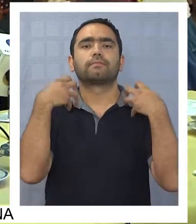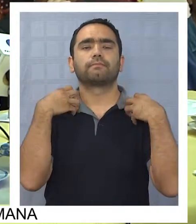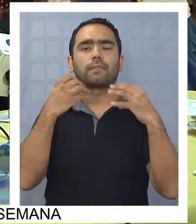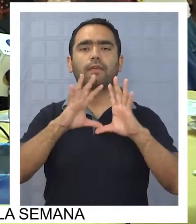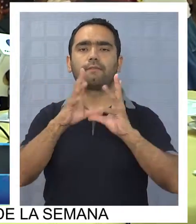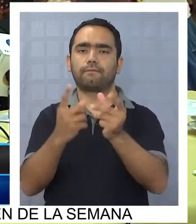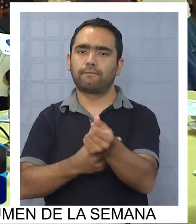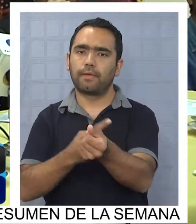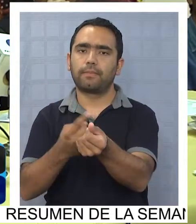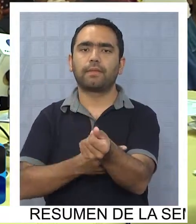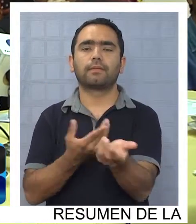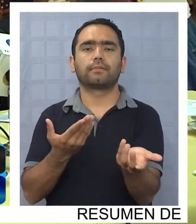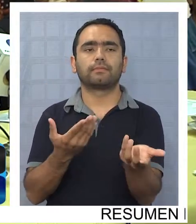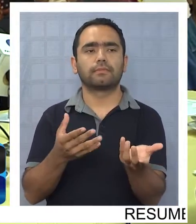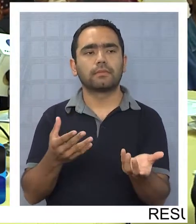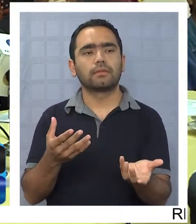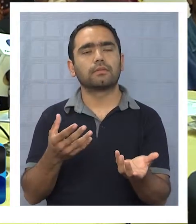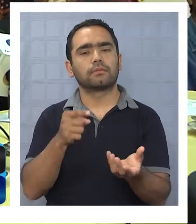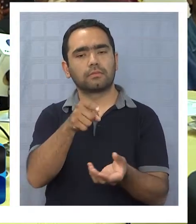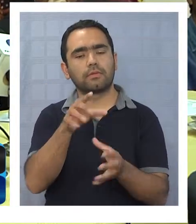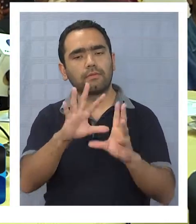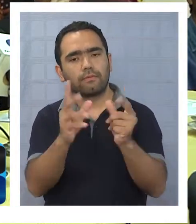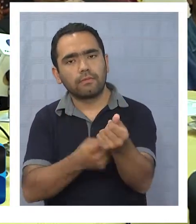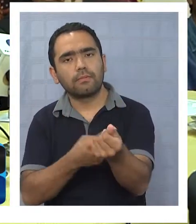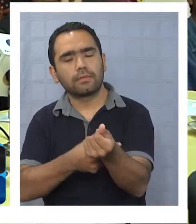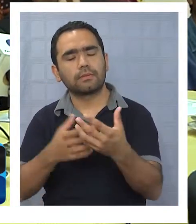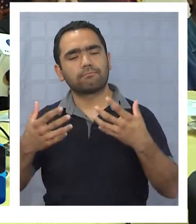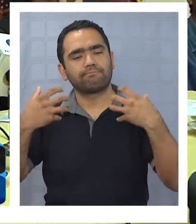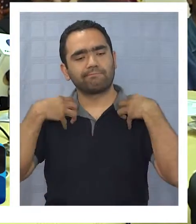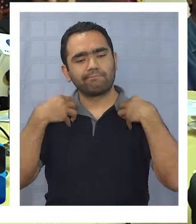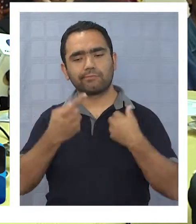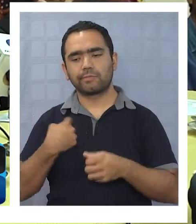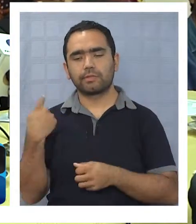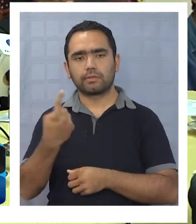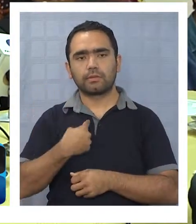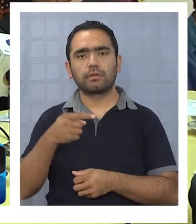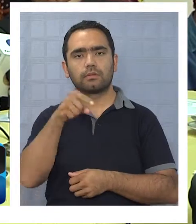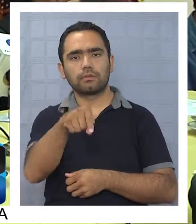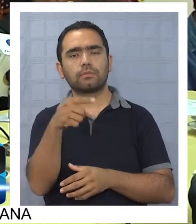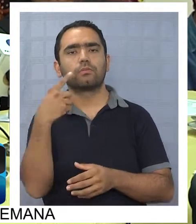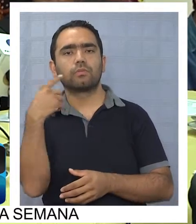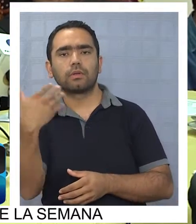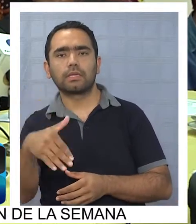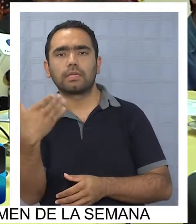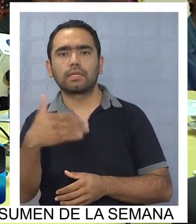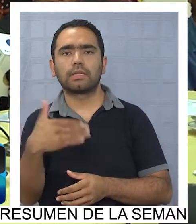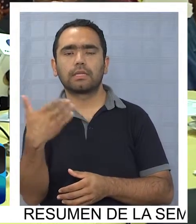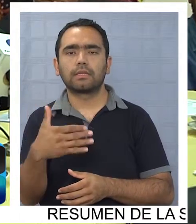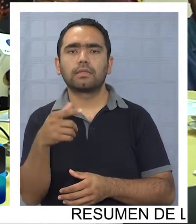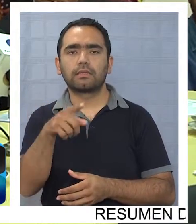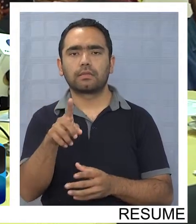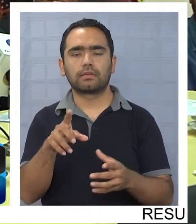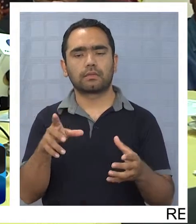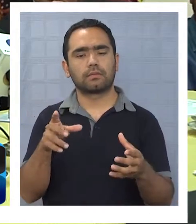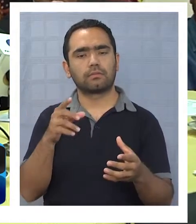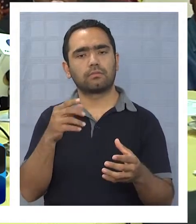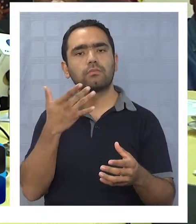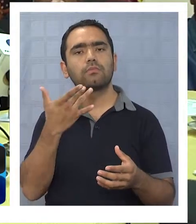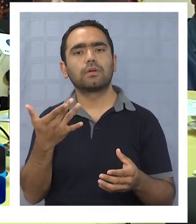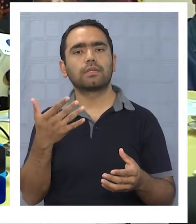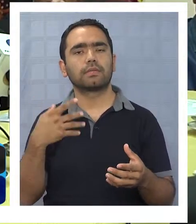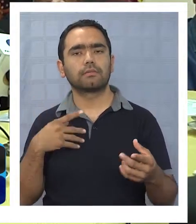familias. Y queremos asumir las familias como lugar también de encuentro,